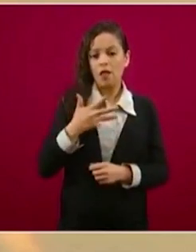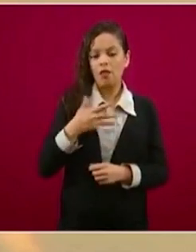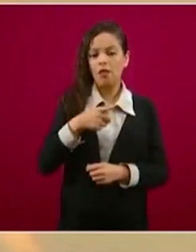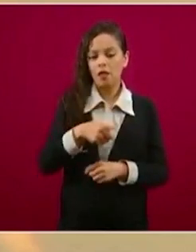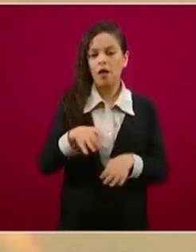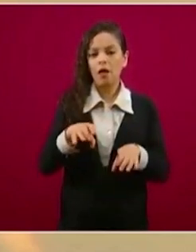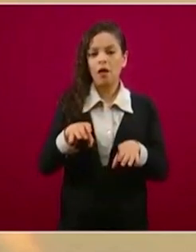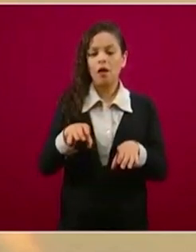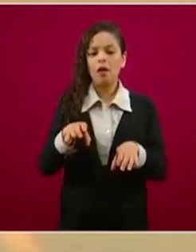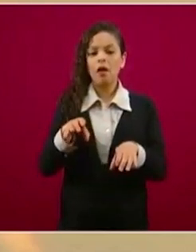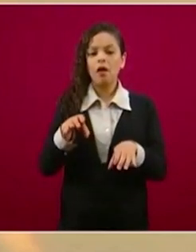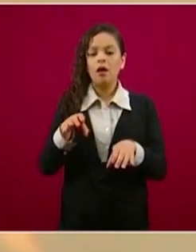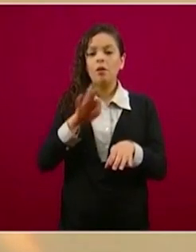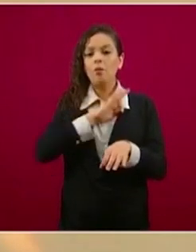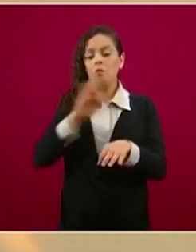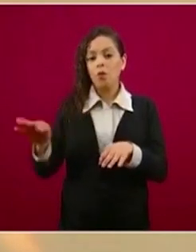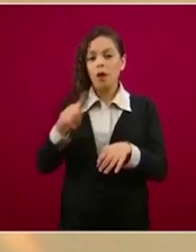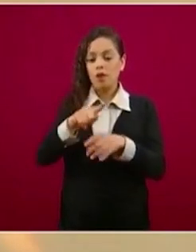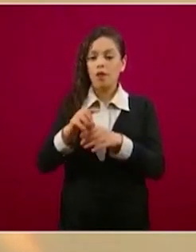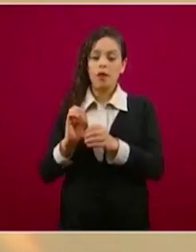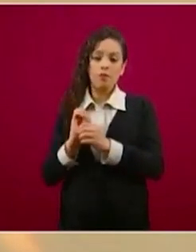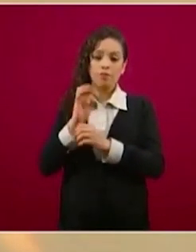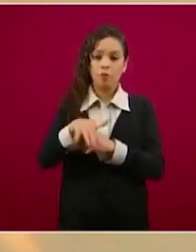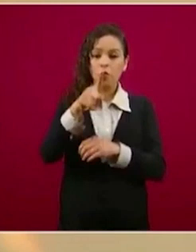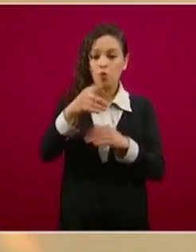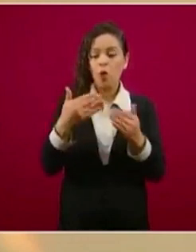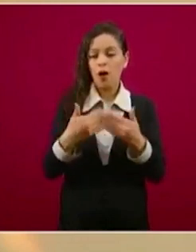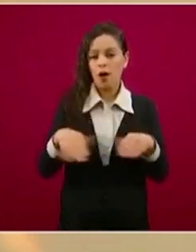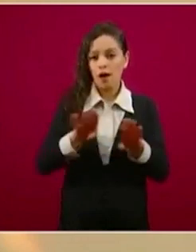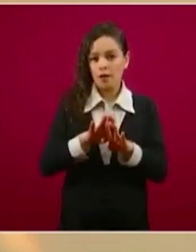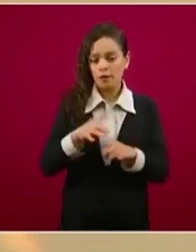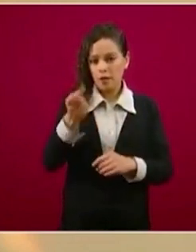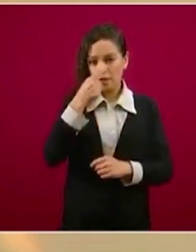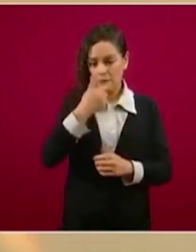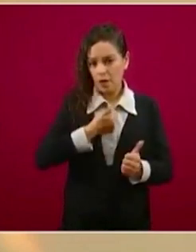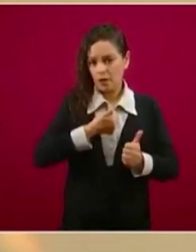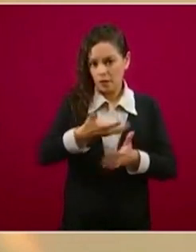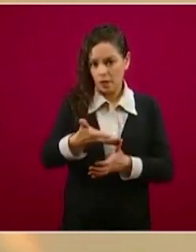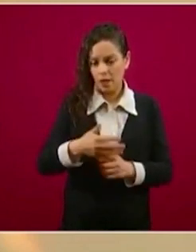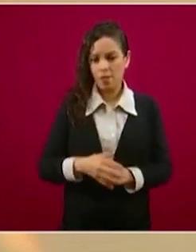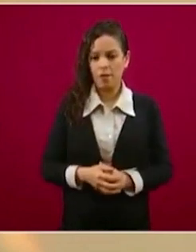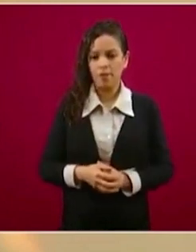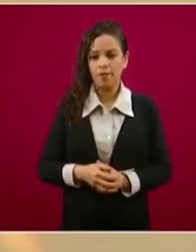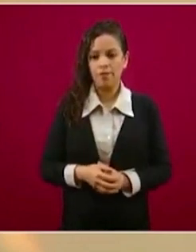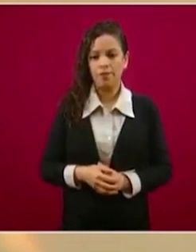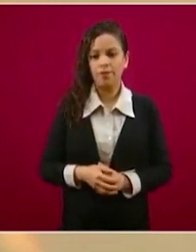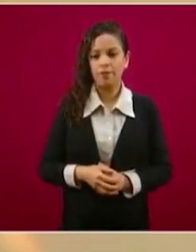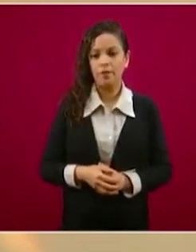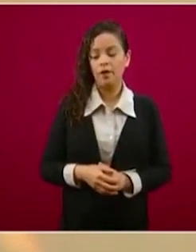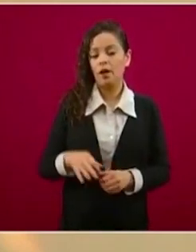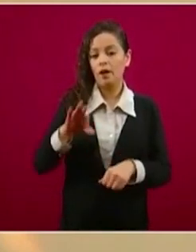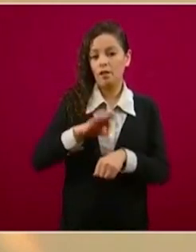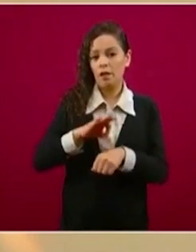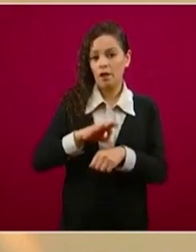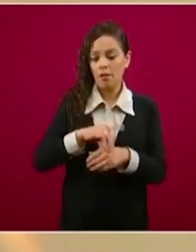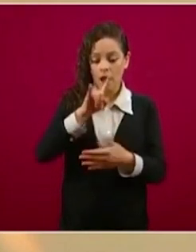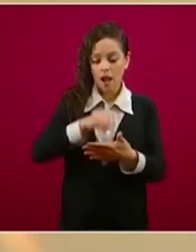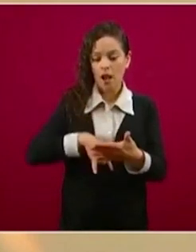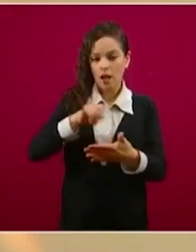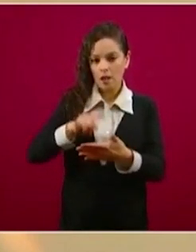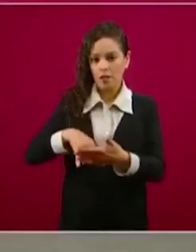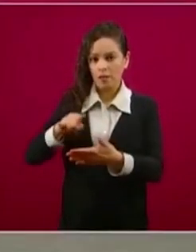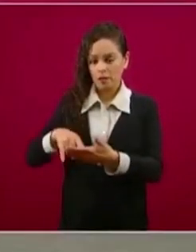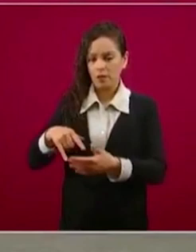puedan mandar los medicamentos a casa. De ciertos medicamentos se tienen las listas en la farmacia y lo que ha buscado estas dos